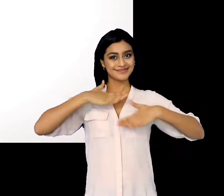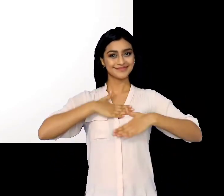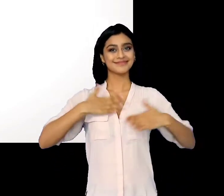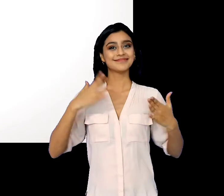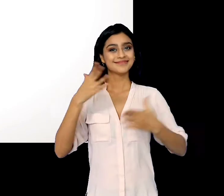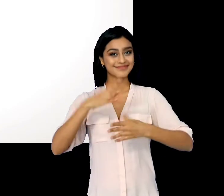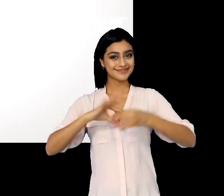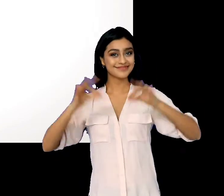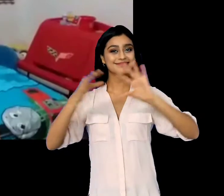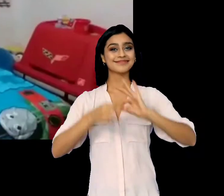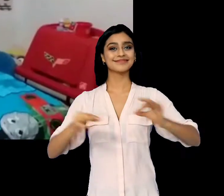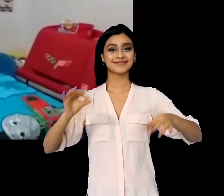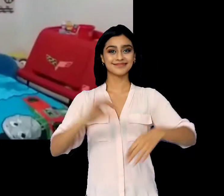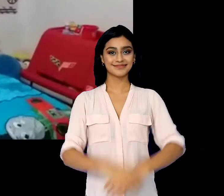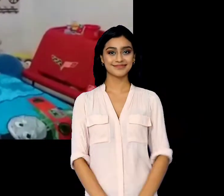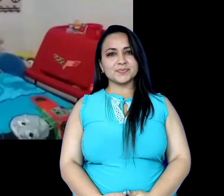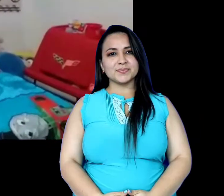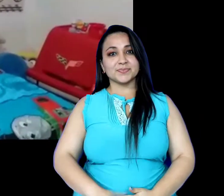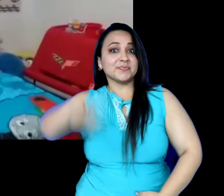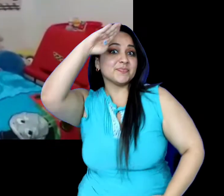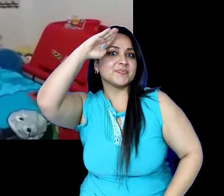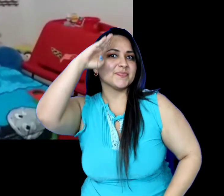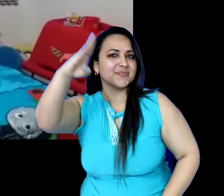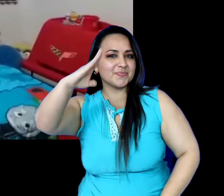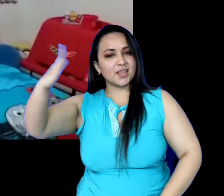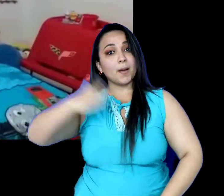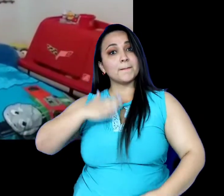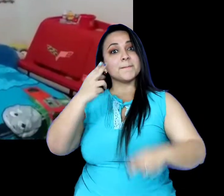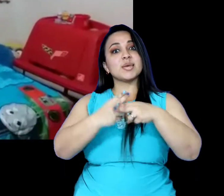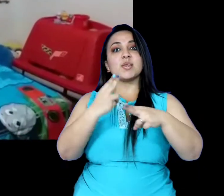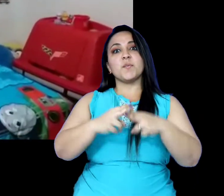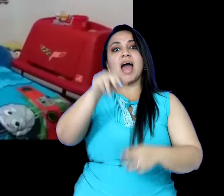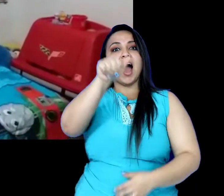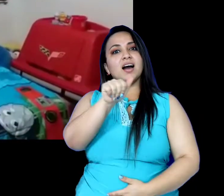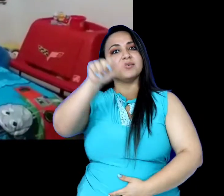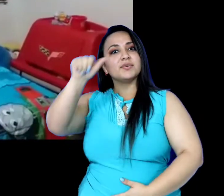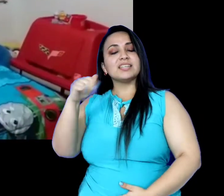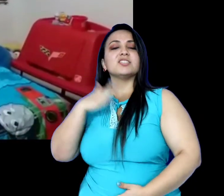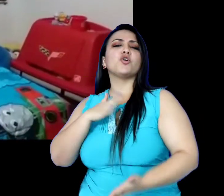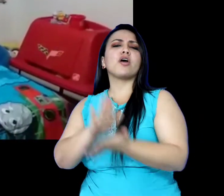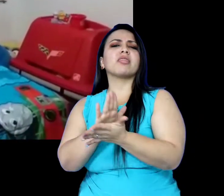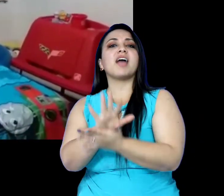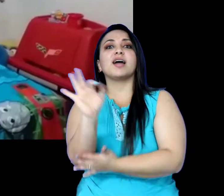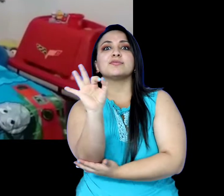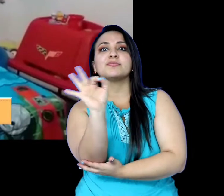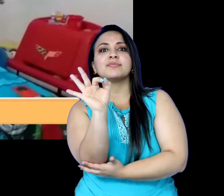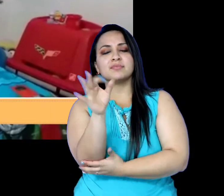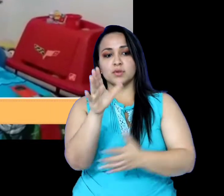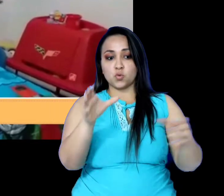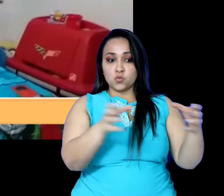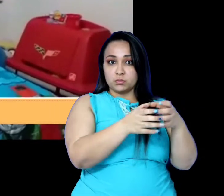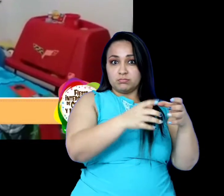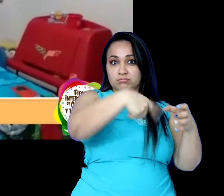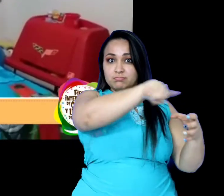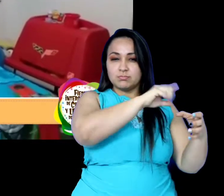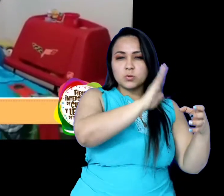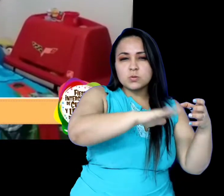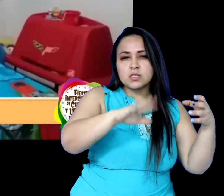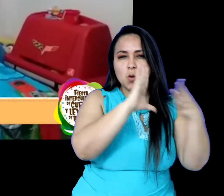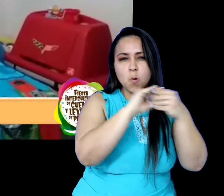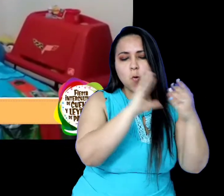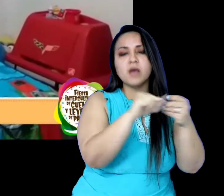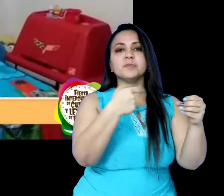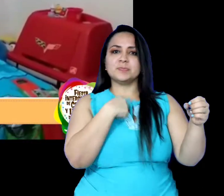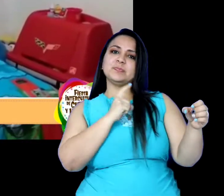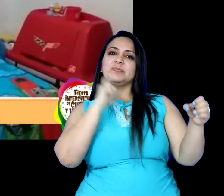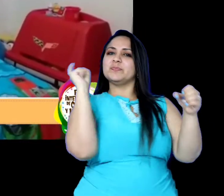historias. Hola, mi nombre es Álvaro Arauz y tengo nueve años. Soy integrante del Círculo Infantil y Juvenil de Narración